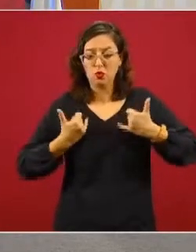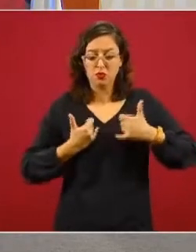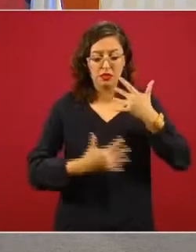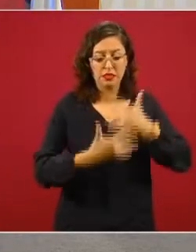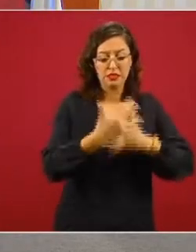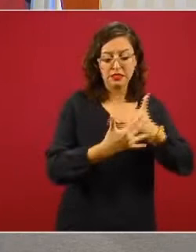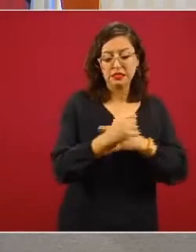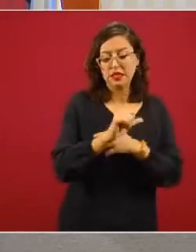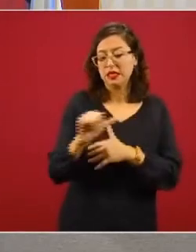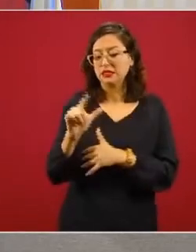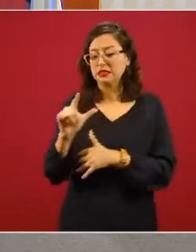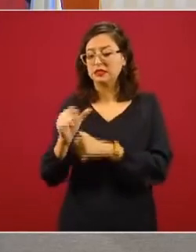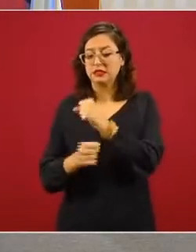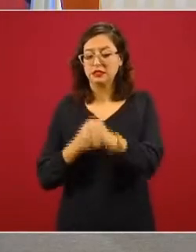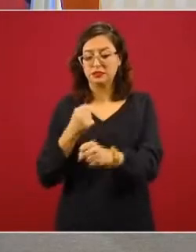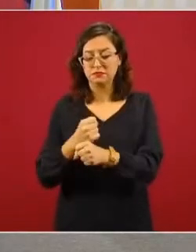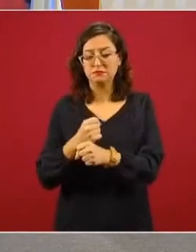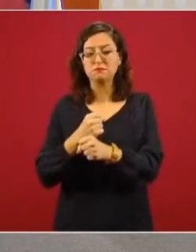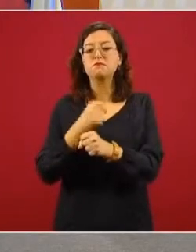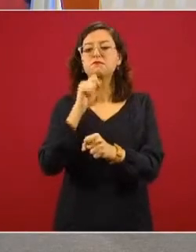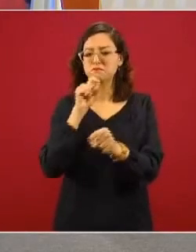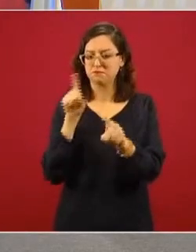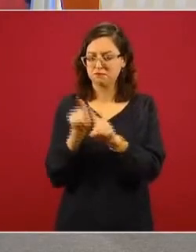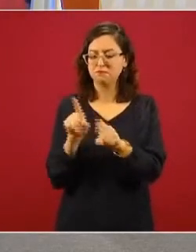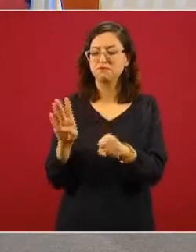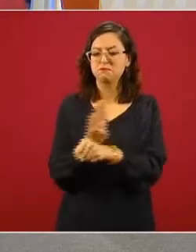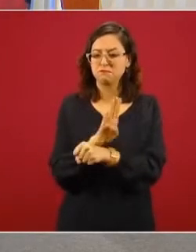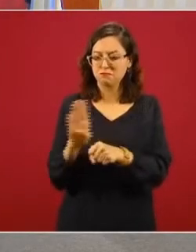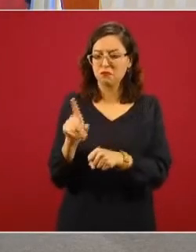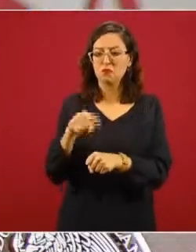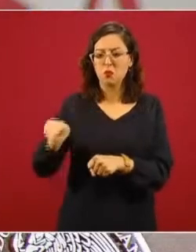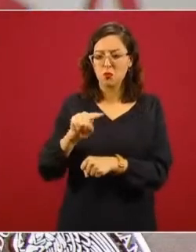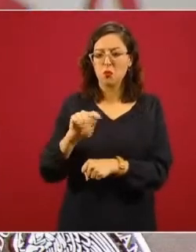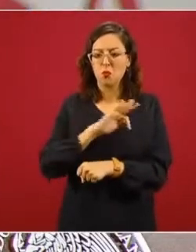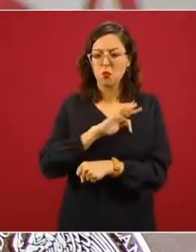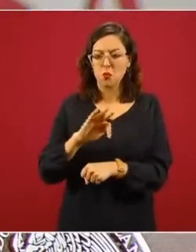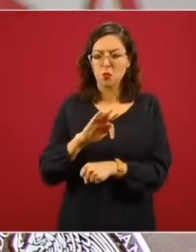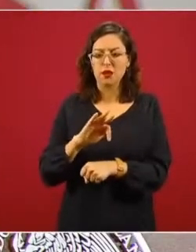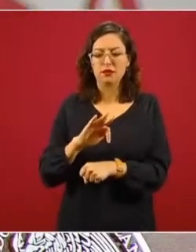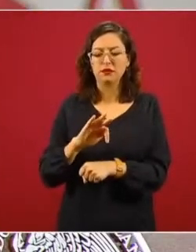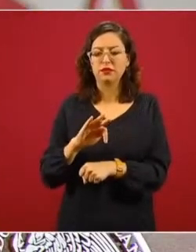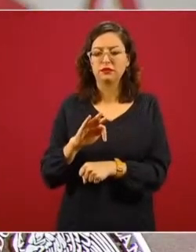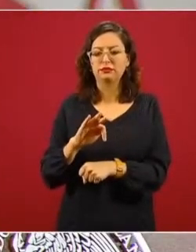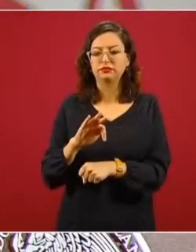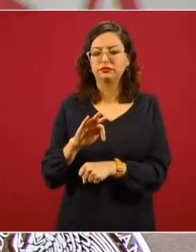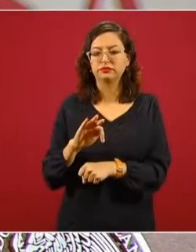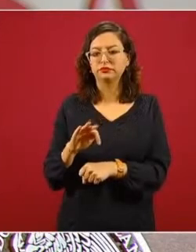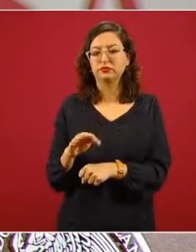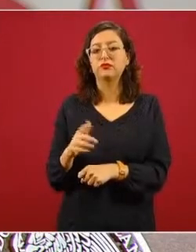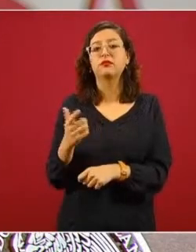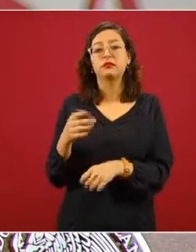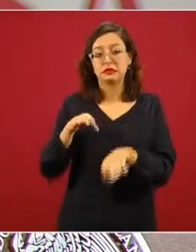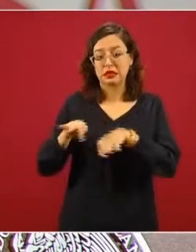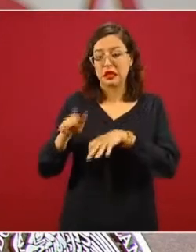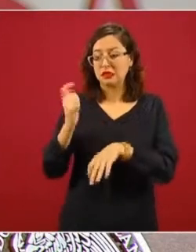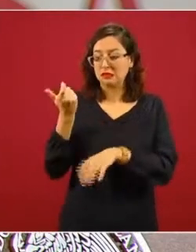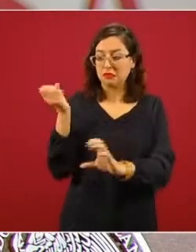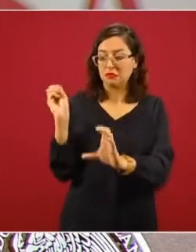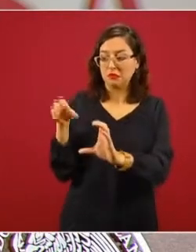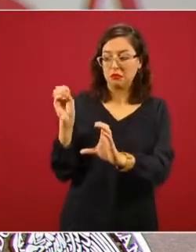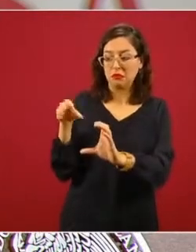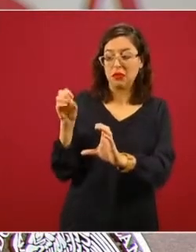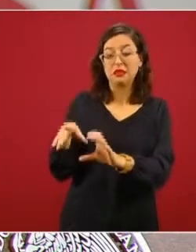15 y 17 años que serán también beneficiarios, es decir, podrán recibir los recursos de su salario de